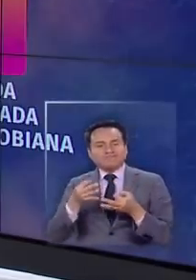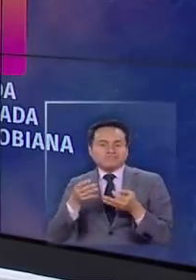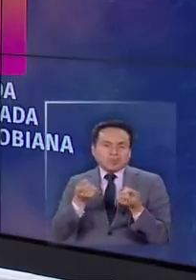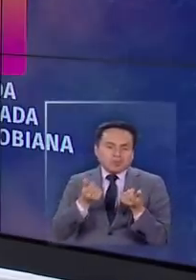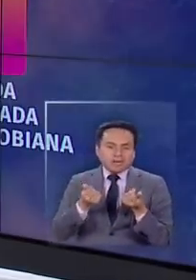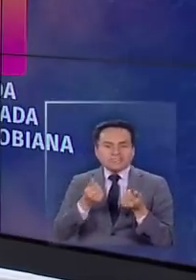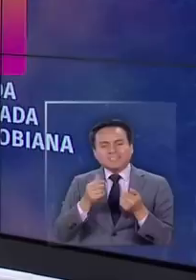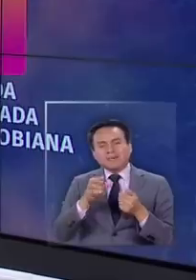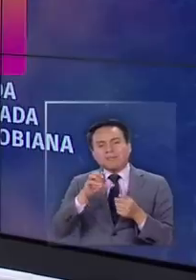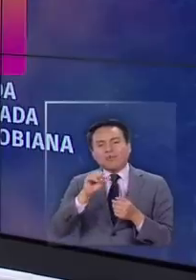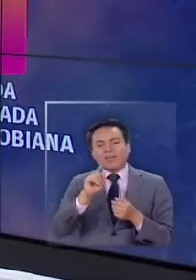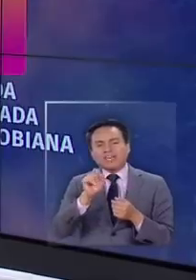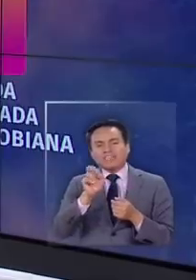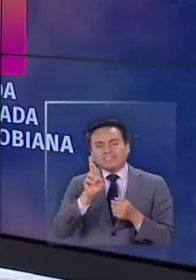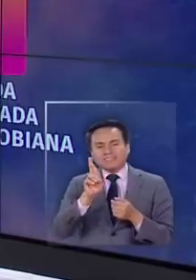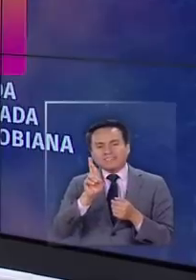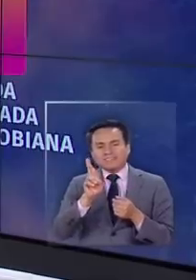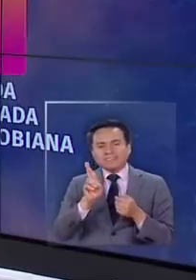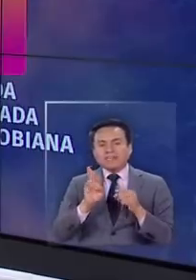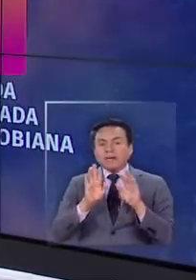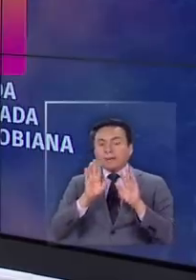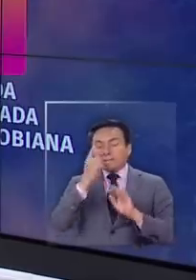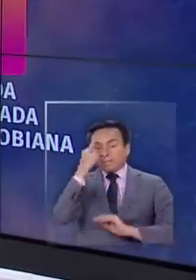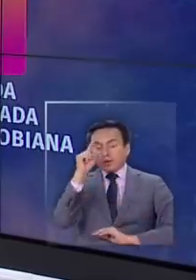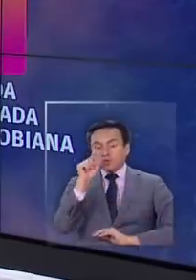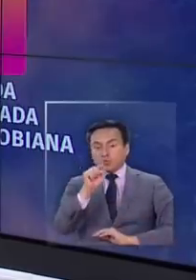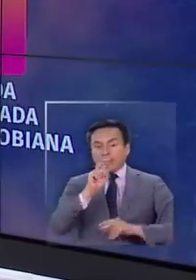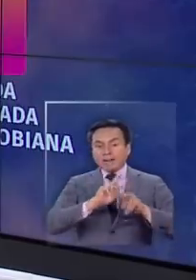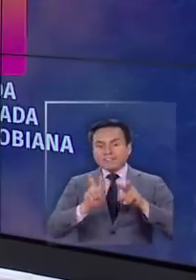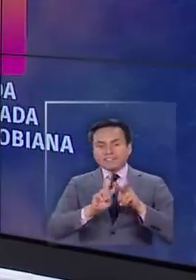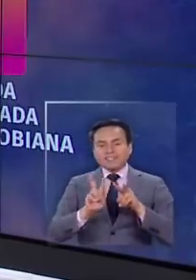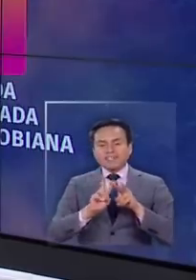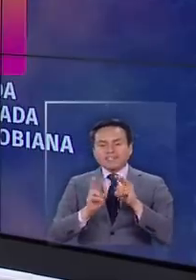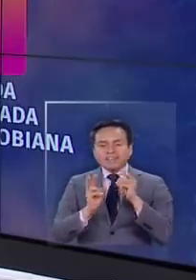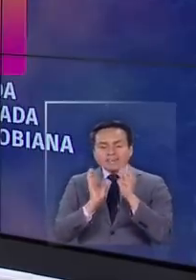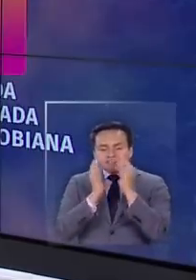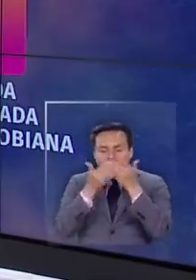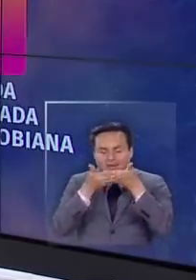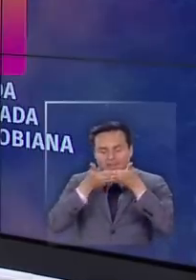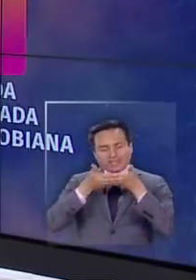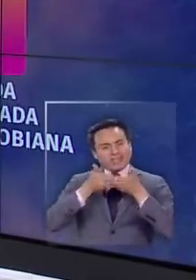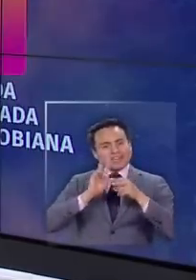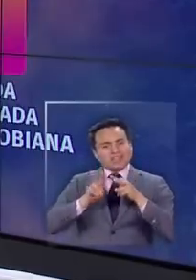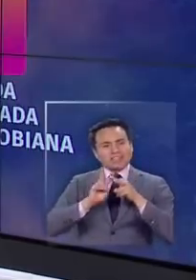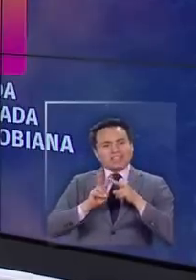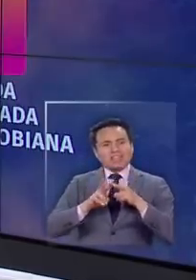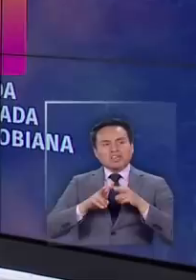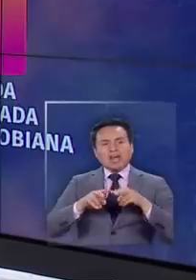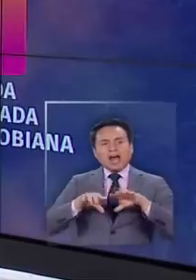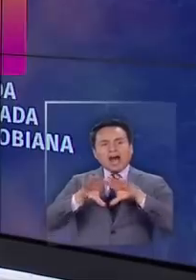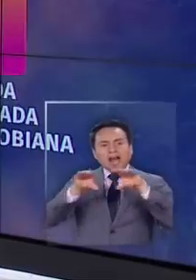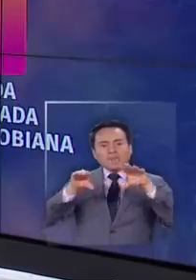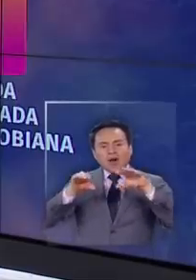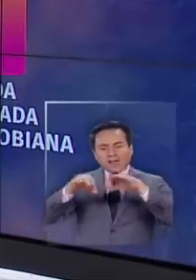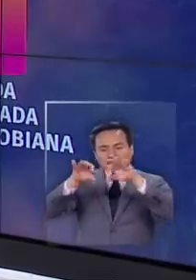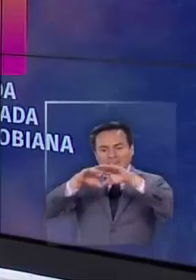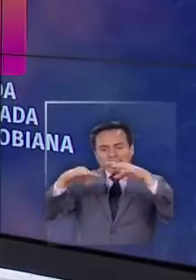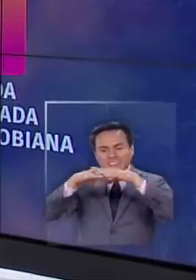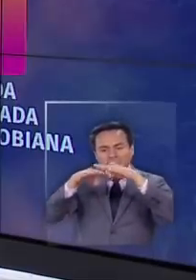más típico de los que tiene. Ahora, si se hace una mascarilla con una funda de una almohada